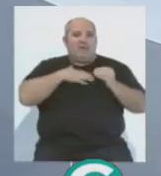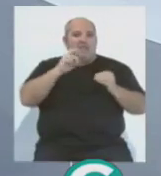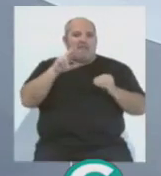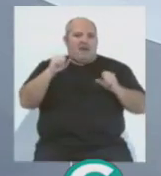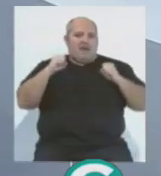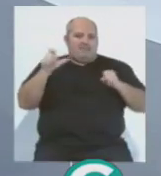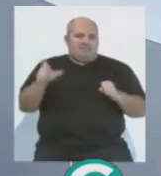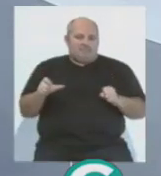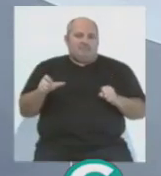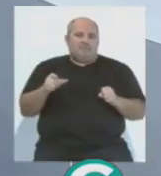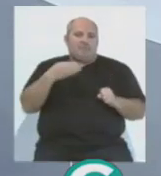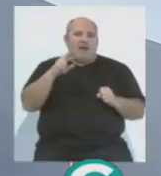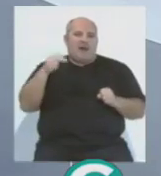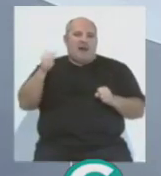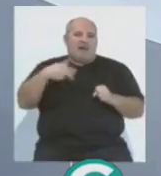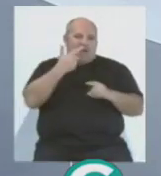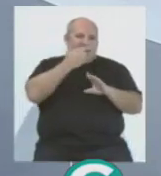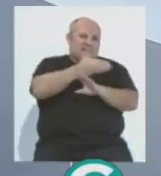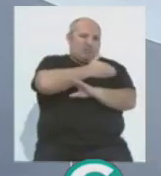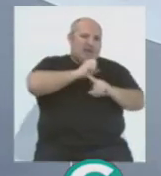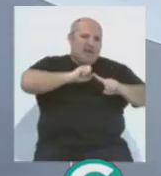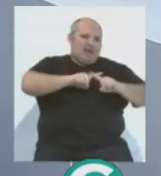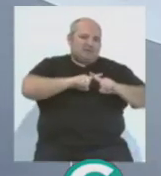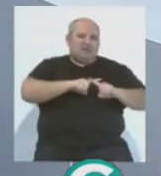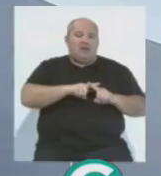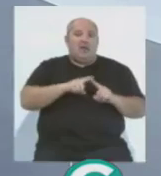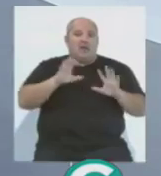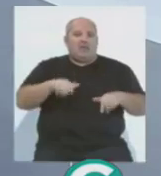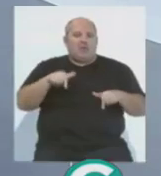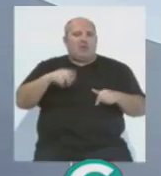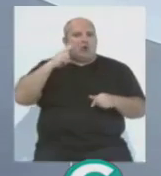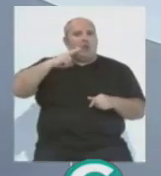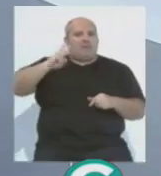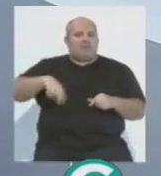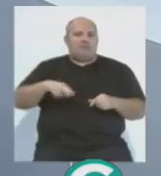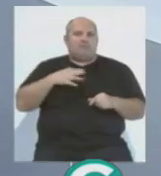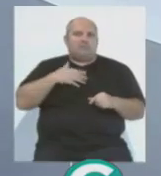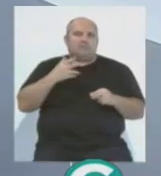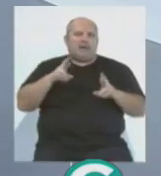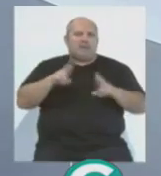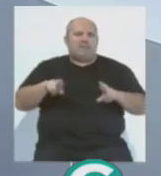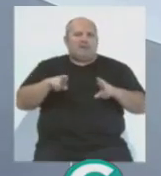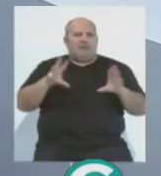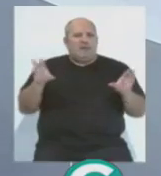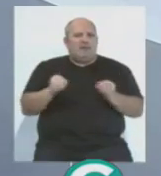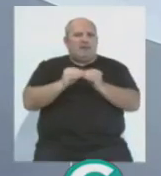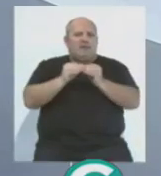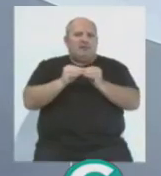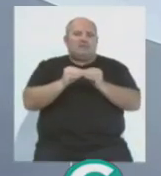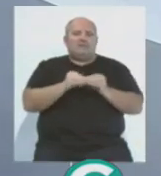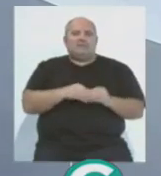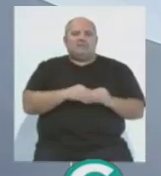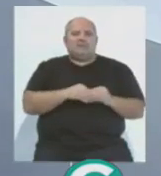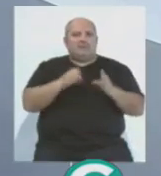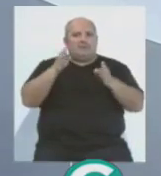a Claudio Barragán. El Cádiz Club de Fútbol ha querido tener un reconocimiento y un repaso muy escueto